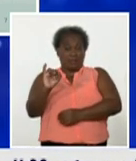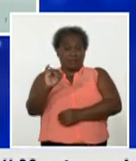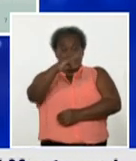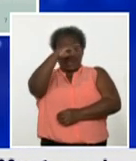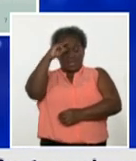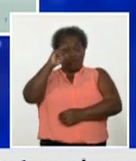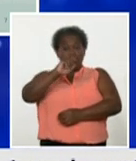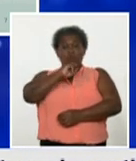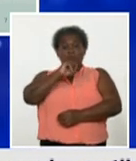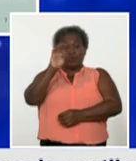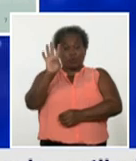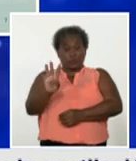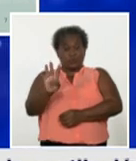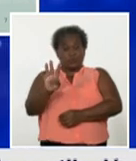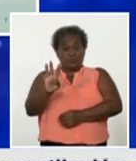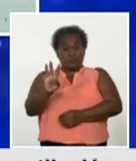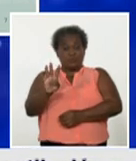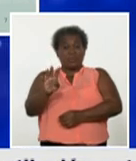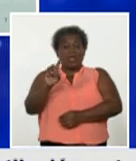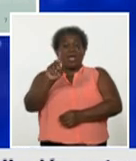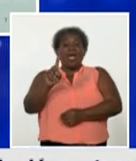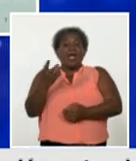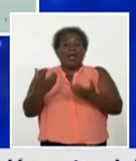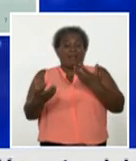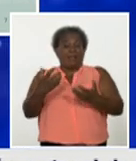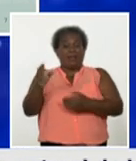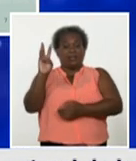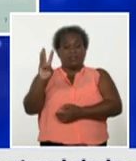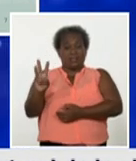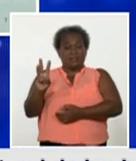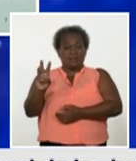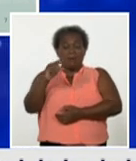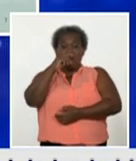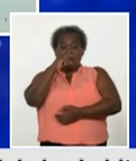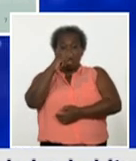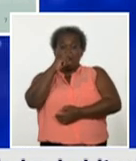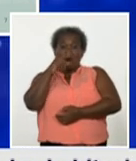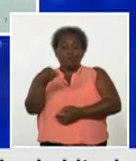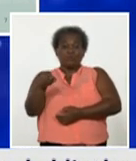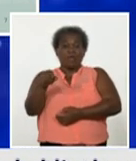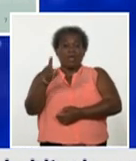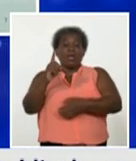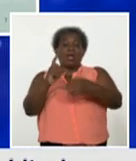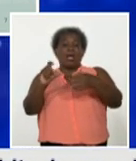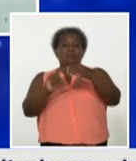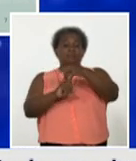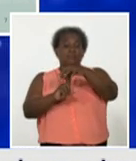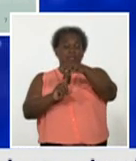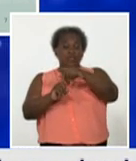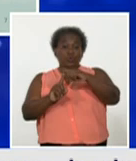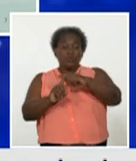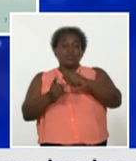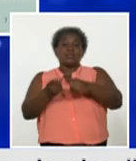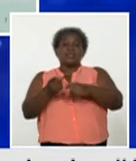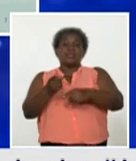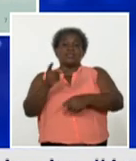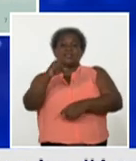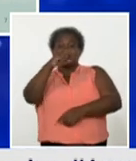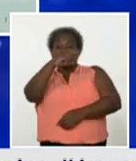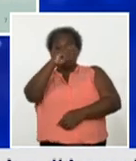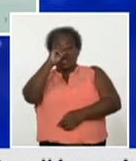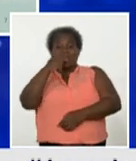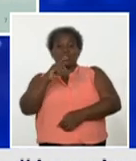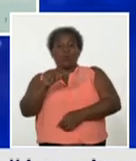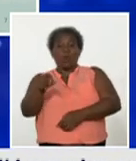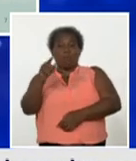Baños con cuatro Candelaria tres Bauta y Caimito y San Cristóbal con dos cada uno y Guanajay Artemis y Mariel